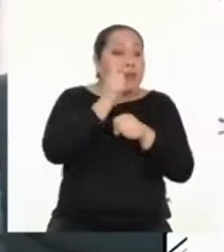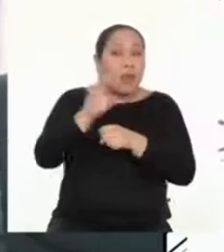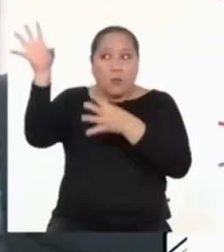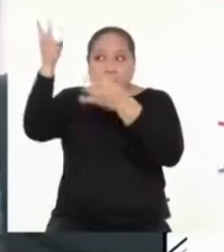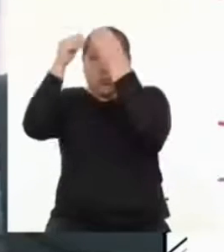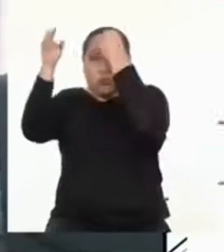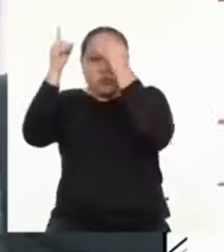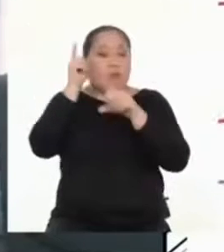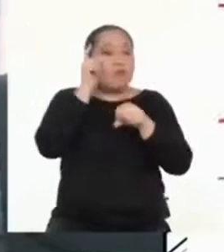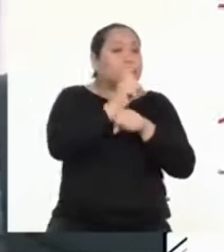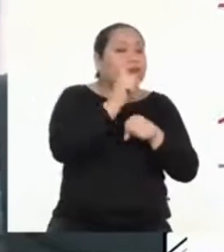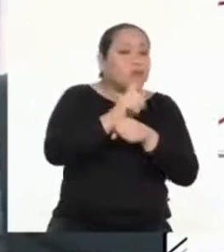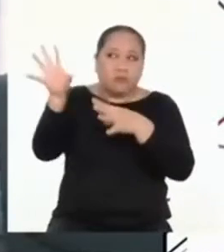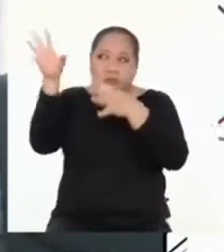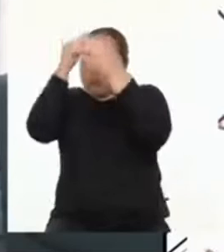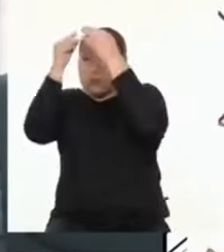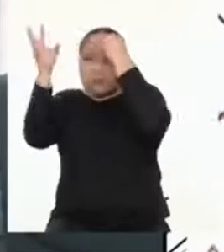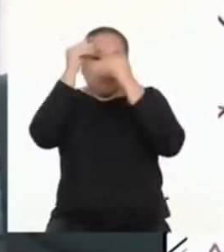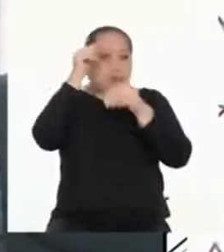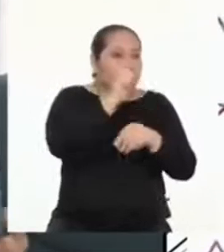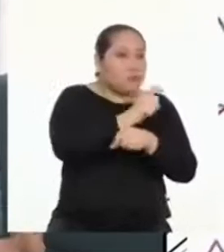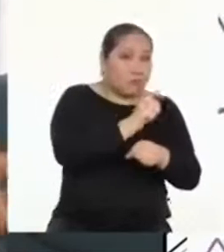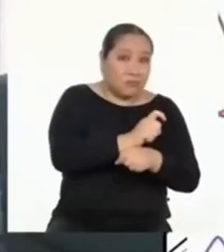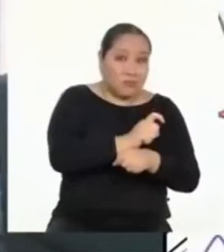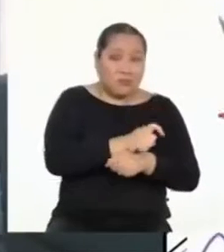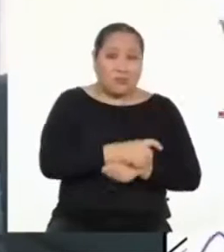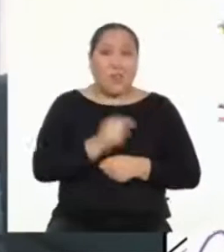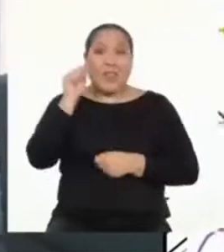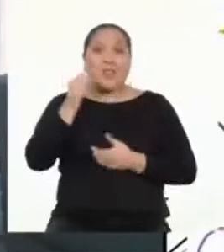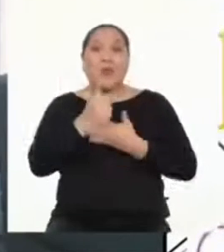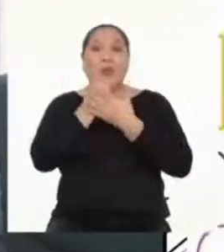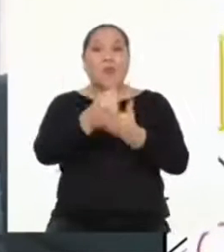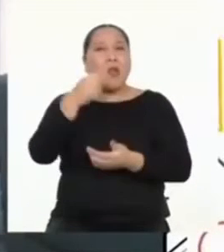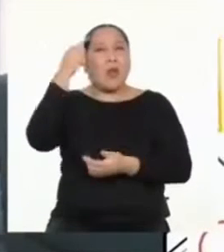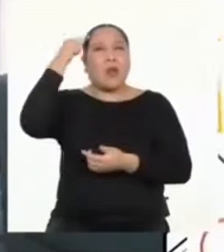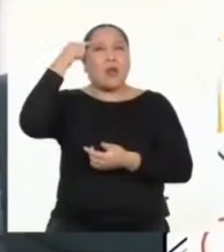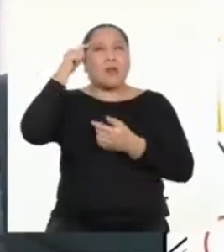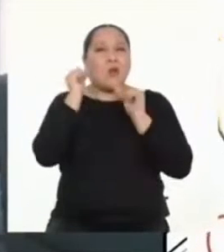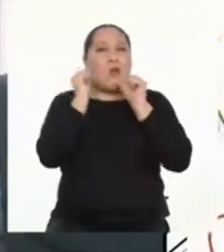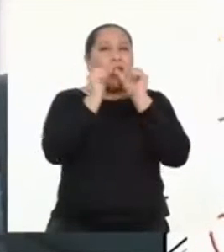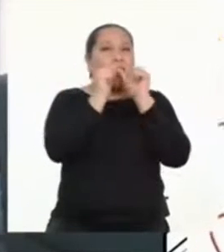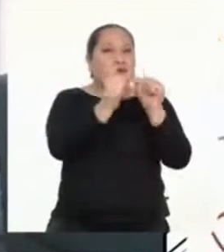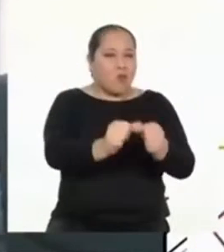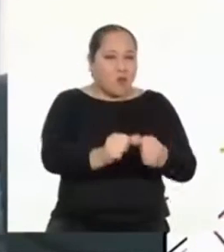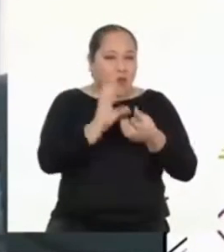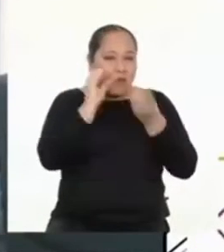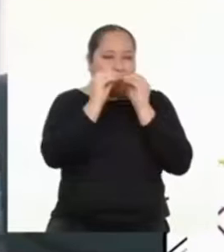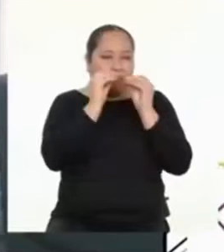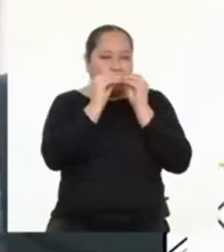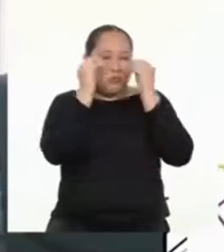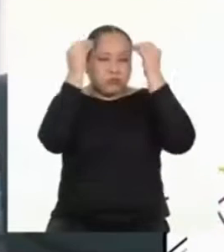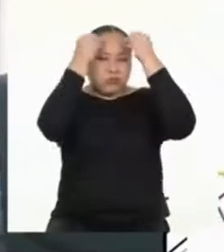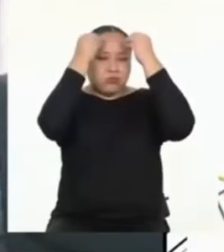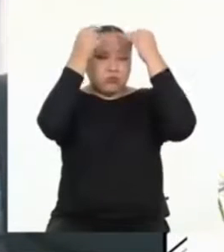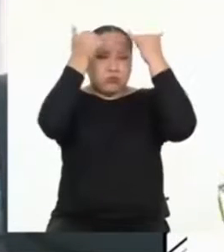compartir todo su aprendizaje con mis familiares. Esto me va a permitir que esta plasticidad neuronal se sostenga y se mantenga. También